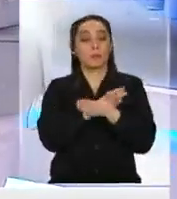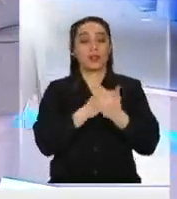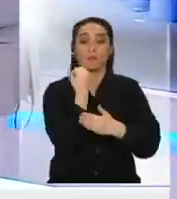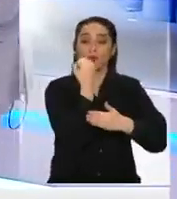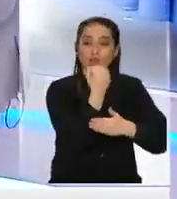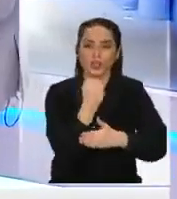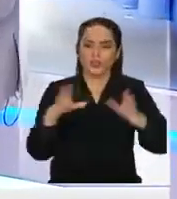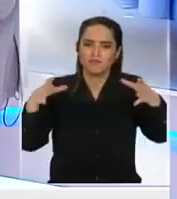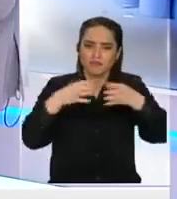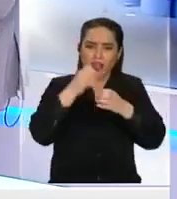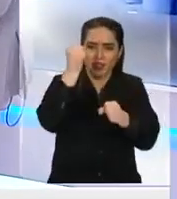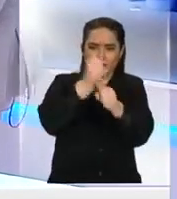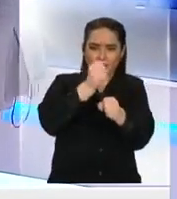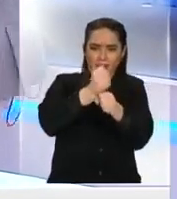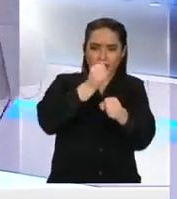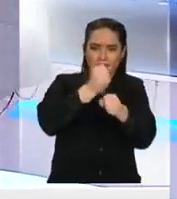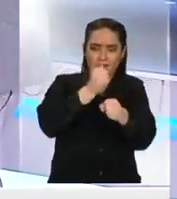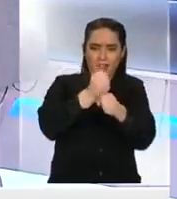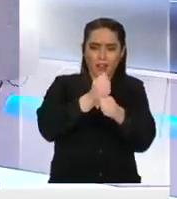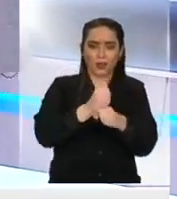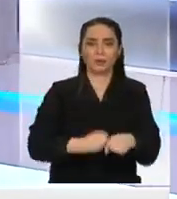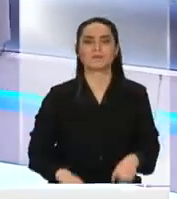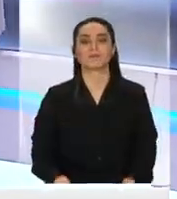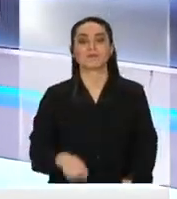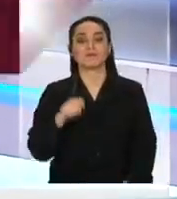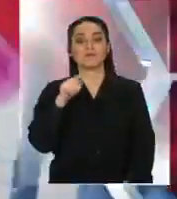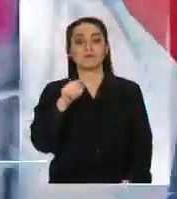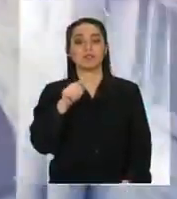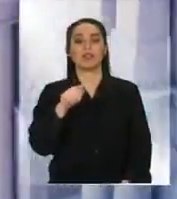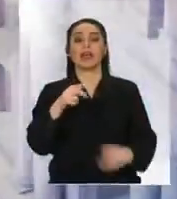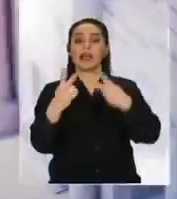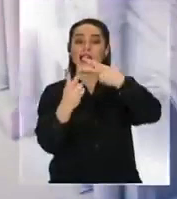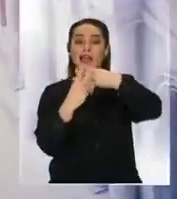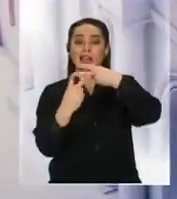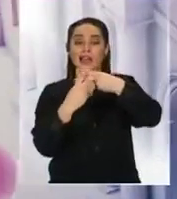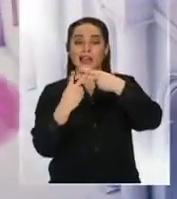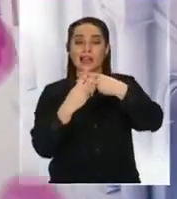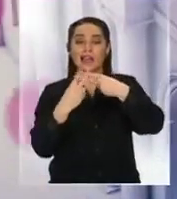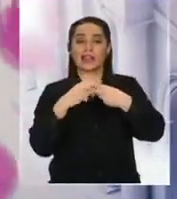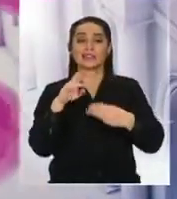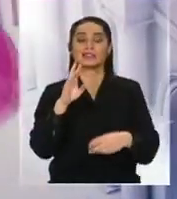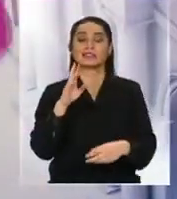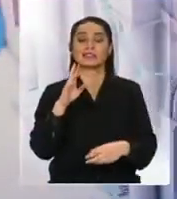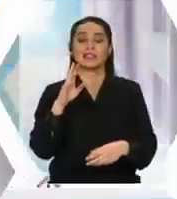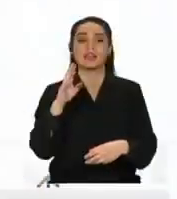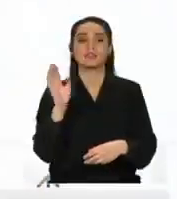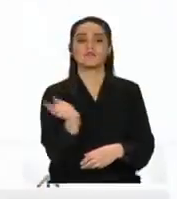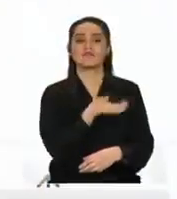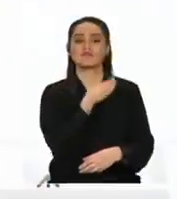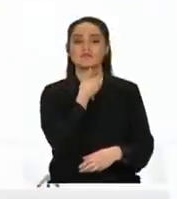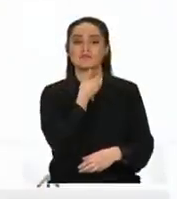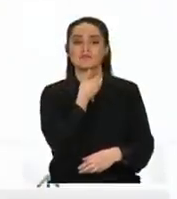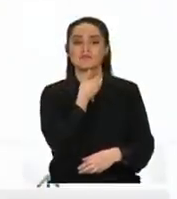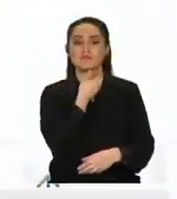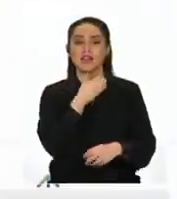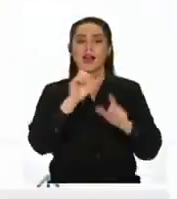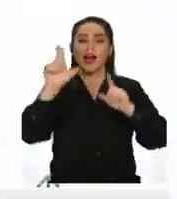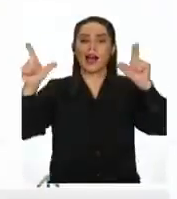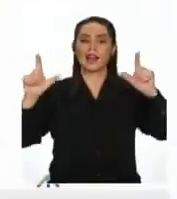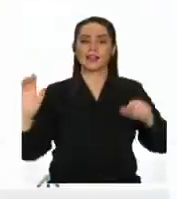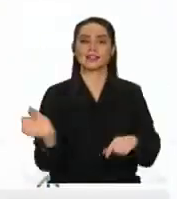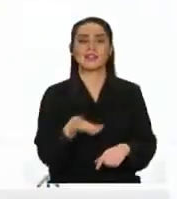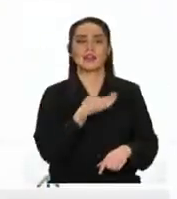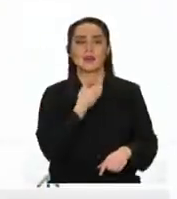absolutamente al margen de la educación. Hashtag alerta Jadwe, redes sociales. Acá están en Twitter. Redes sociales. Vamos a ver qué preguntan. Está